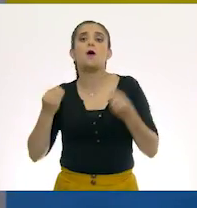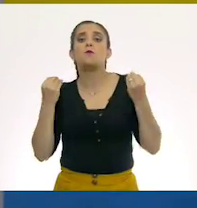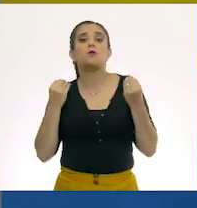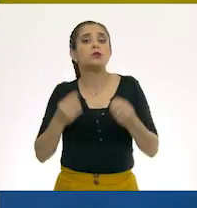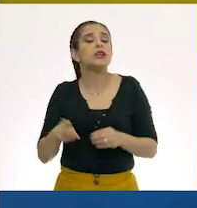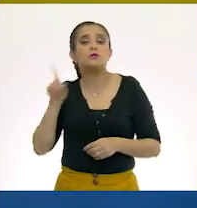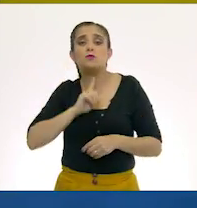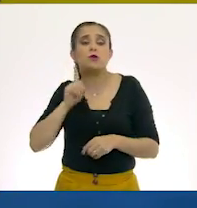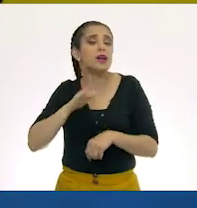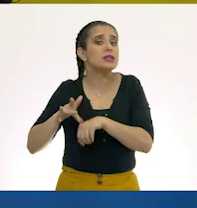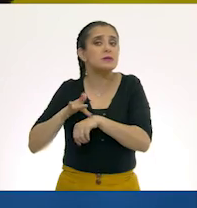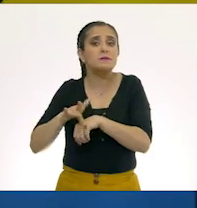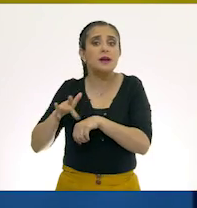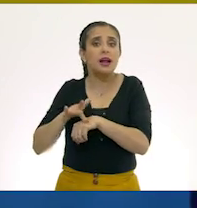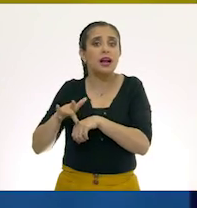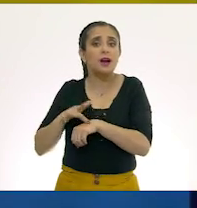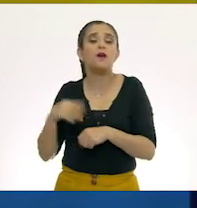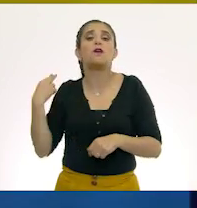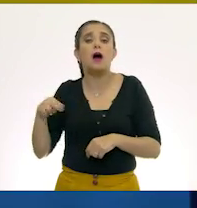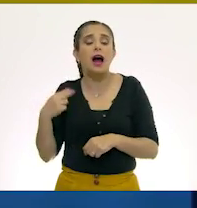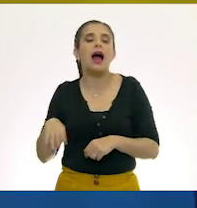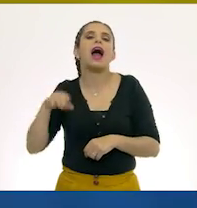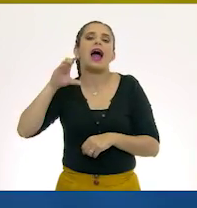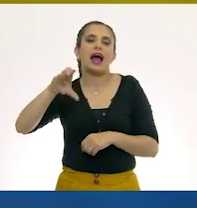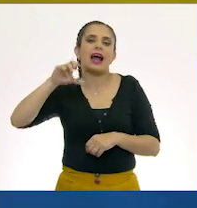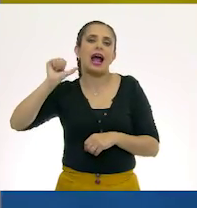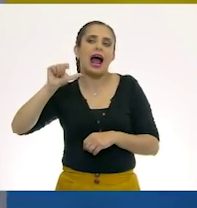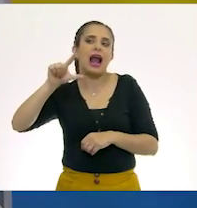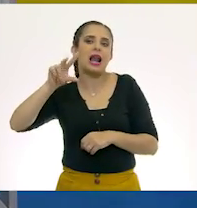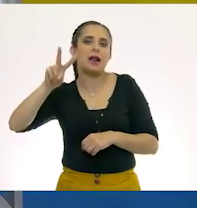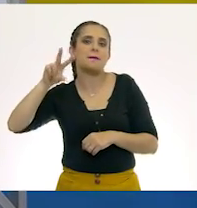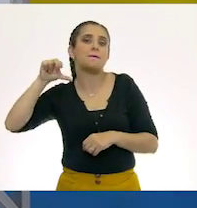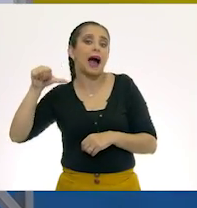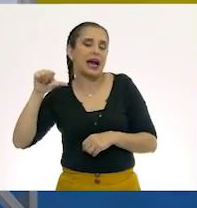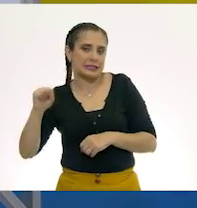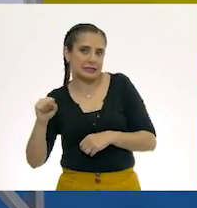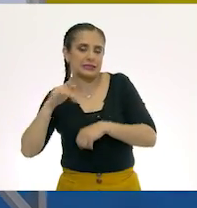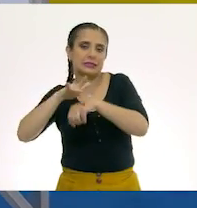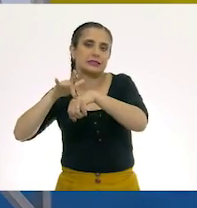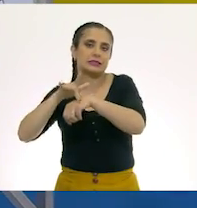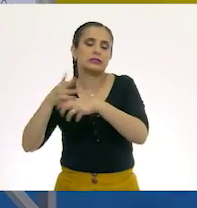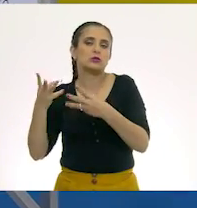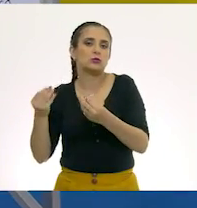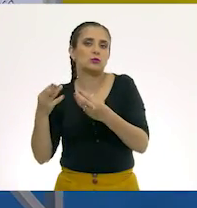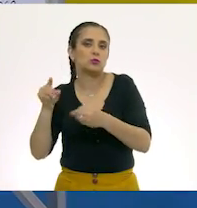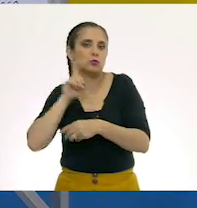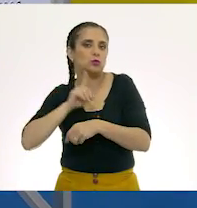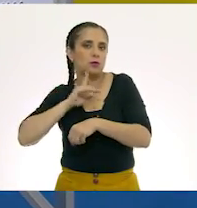que tuvieran por ahí una calva, ¿cómo sería? ¿Calvas? Calvas. ¿No?